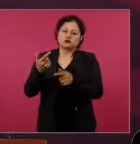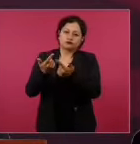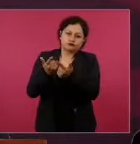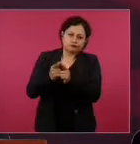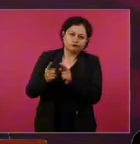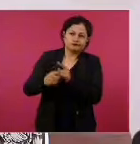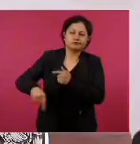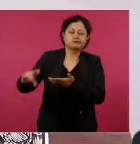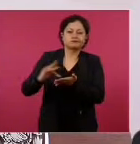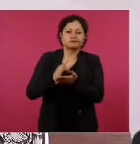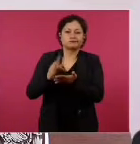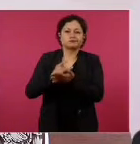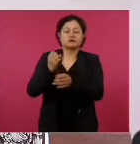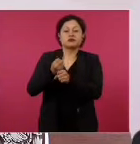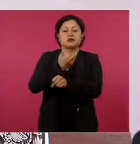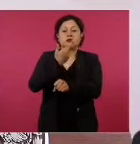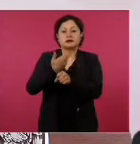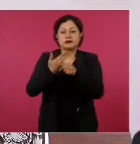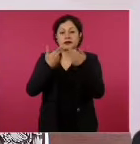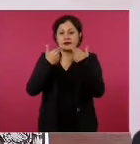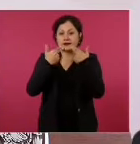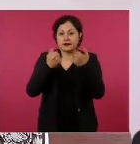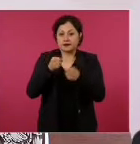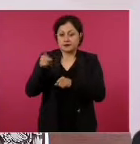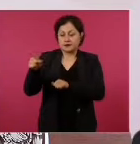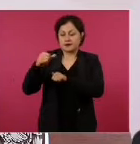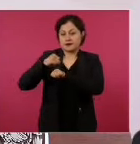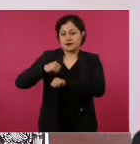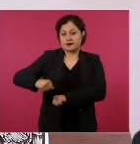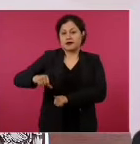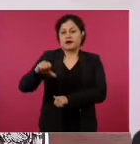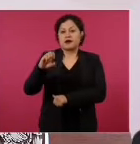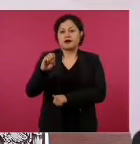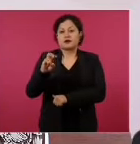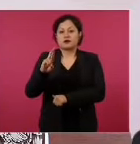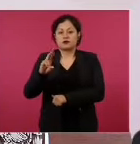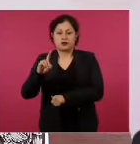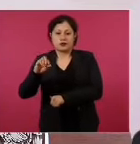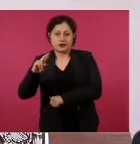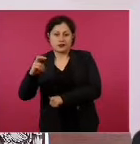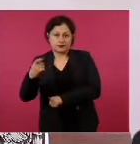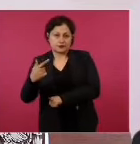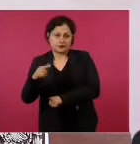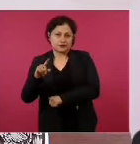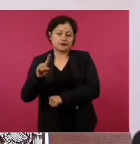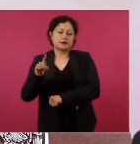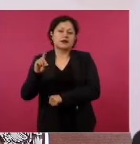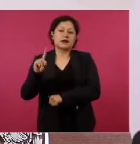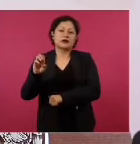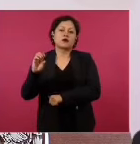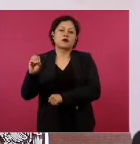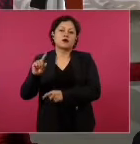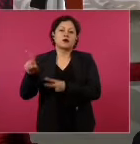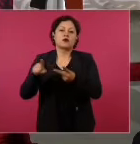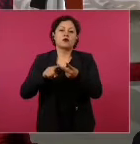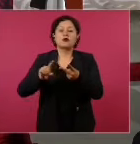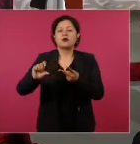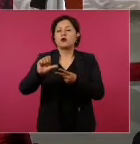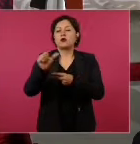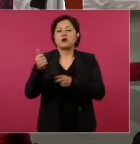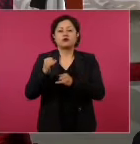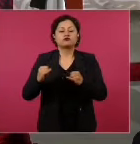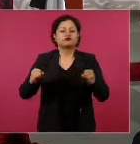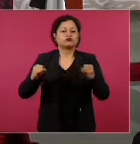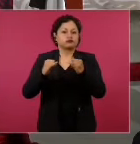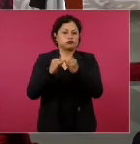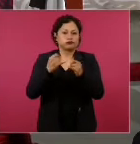su titular Rogelio Ramírez de la O, el secretario del Trabajo Marat Bolaños y también otras instituciones